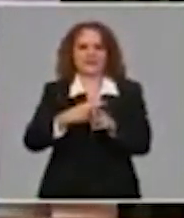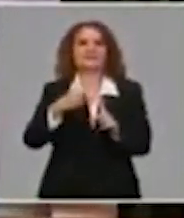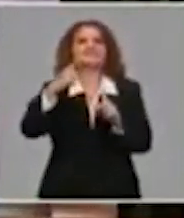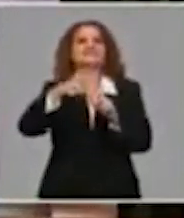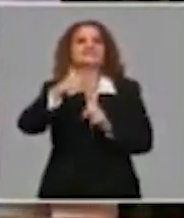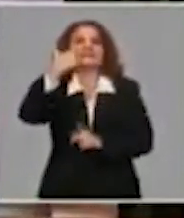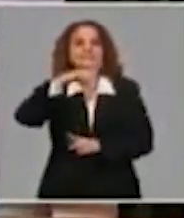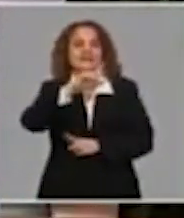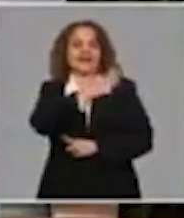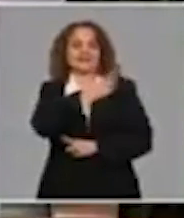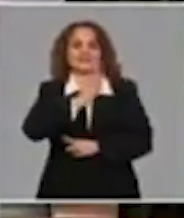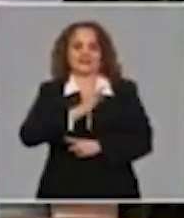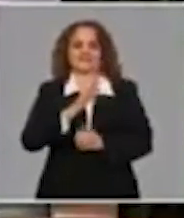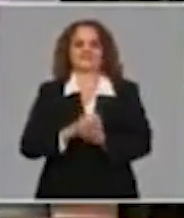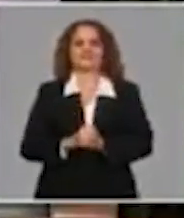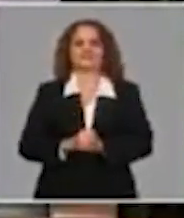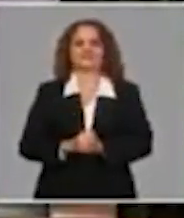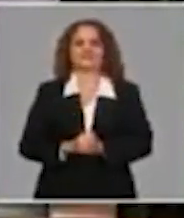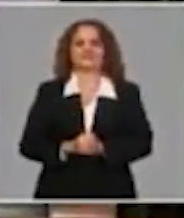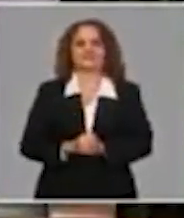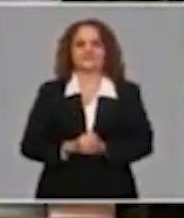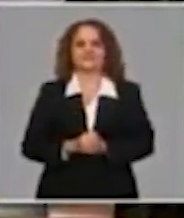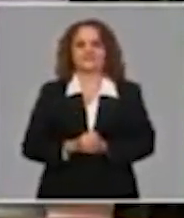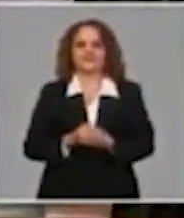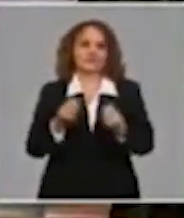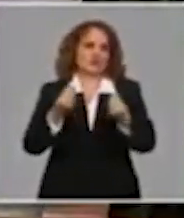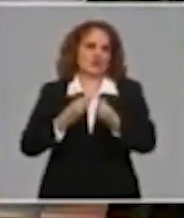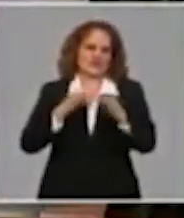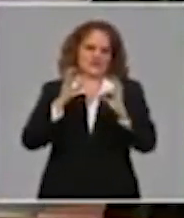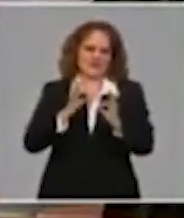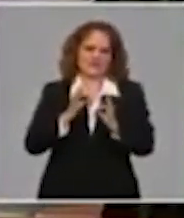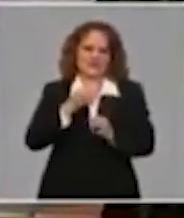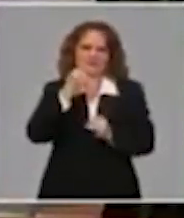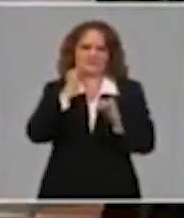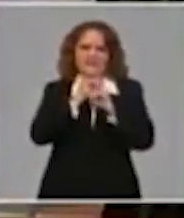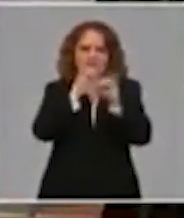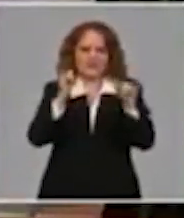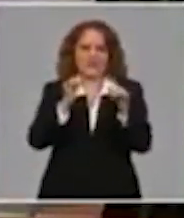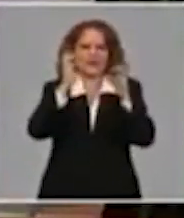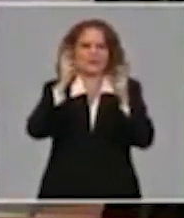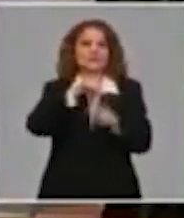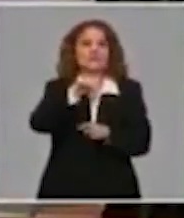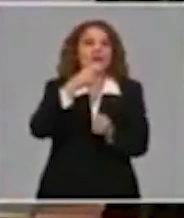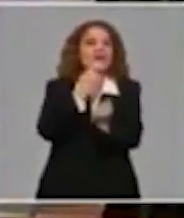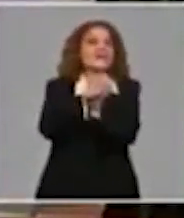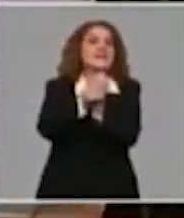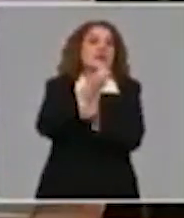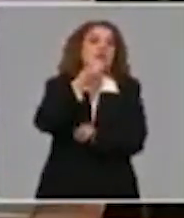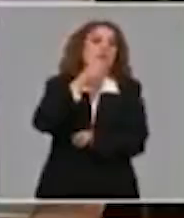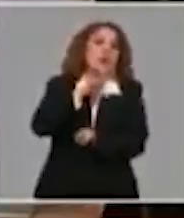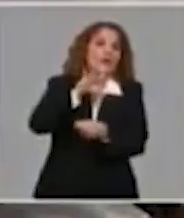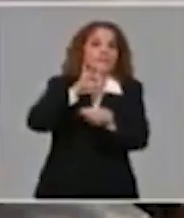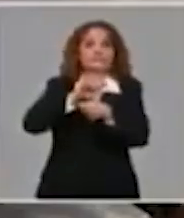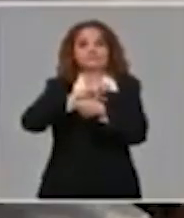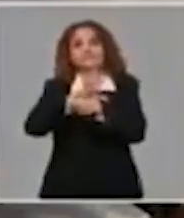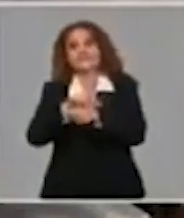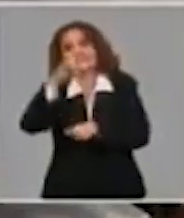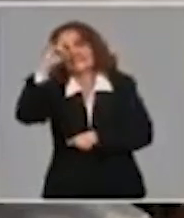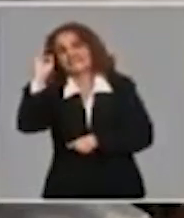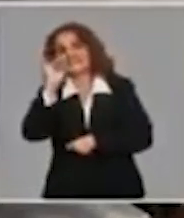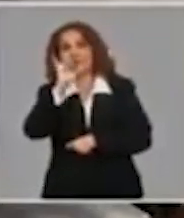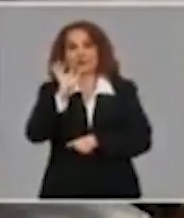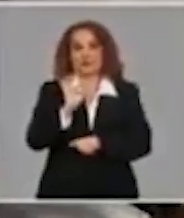números que normalmente manejamos aquí y expresa el riesgo de padecer la enfermedad. Que como usted ha mostrado ahí, está